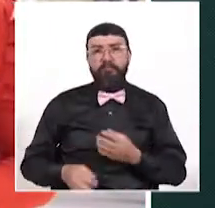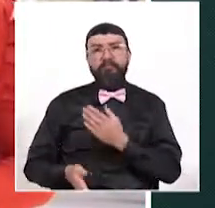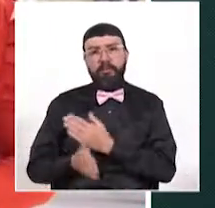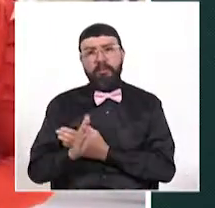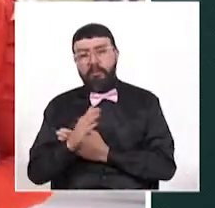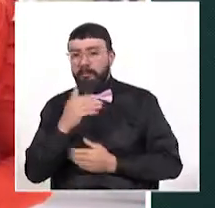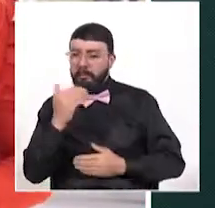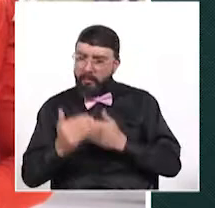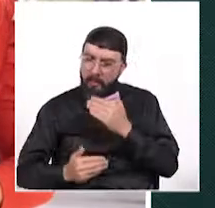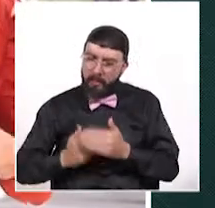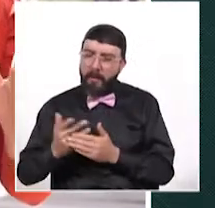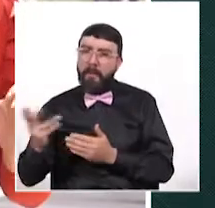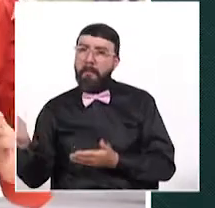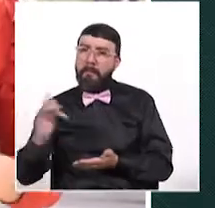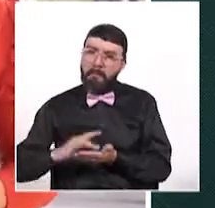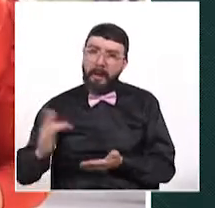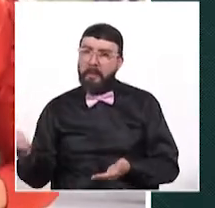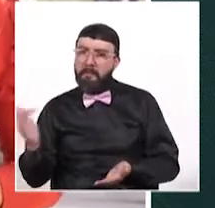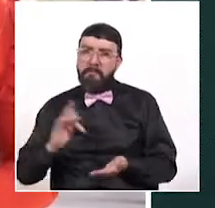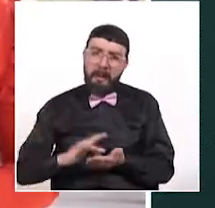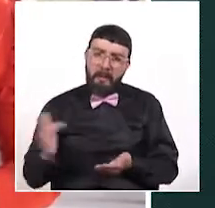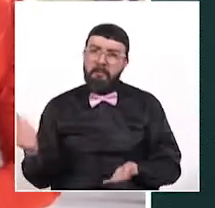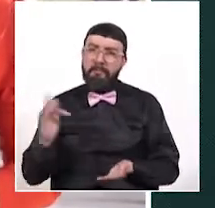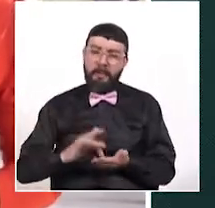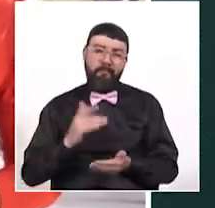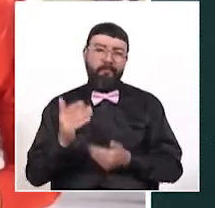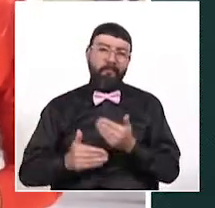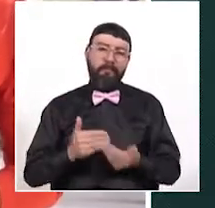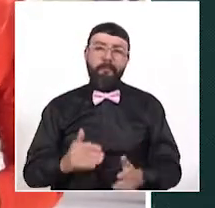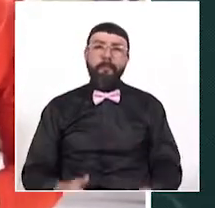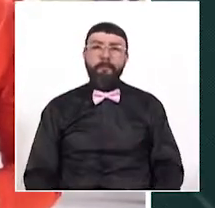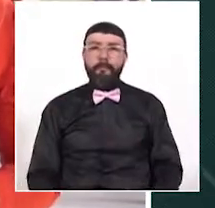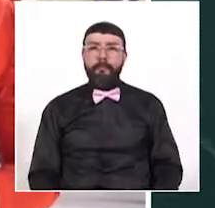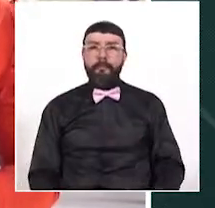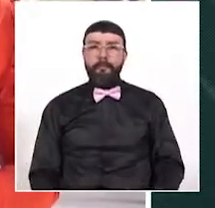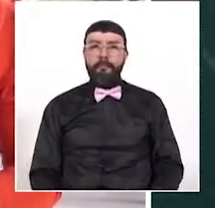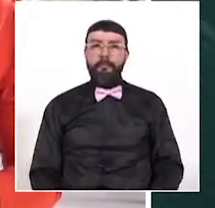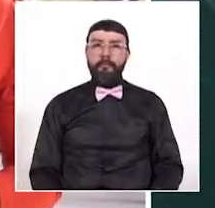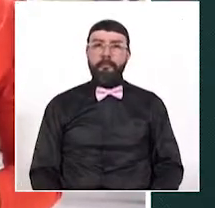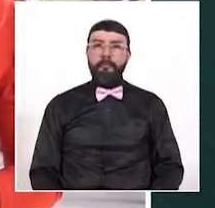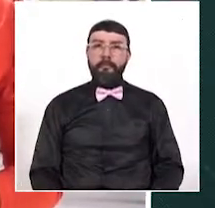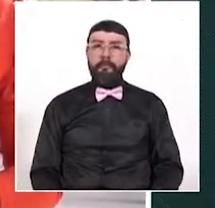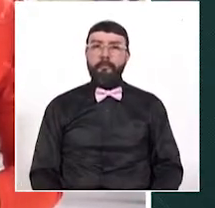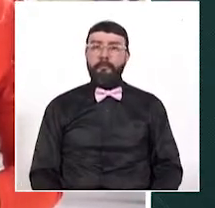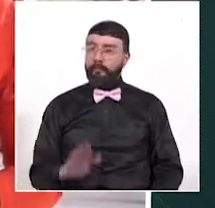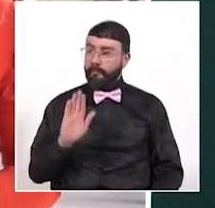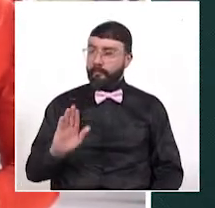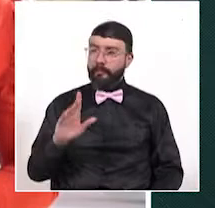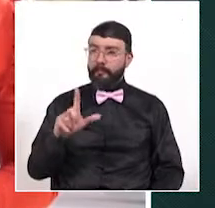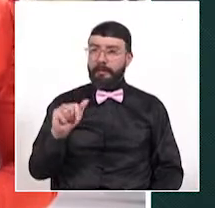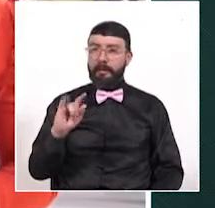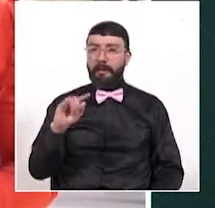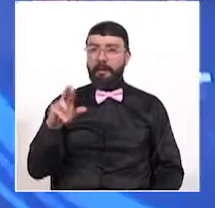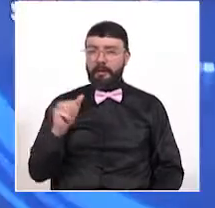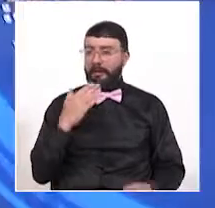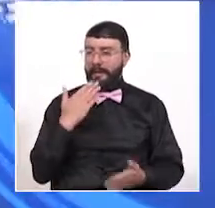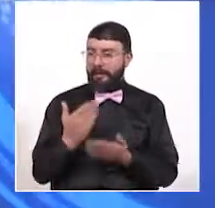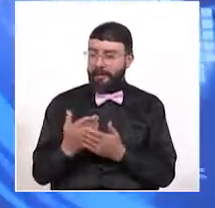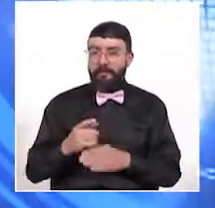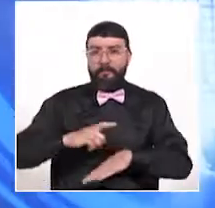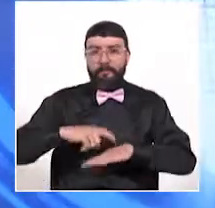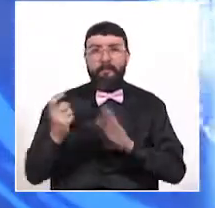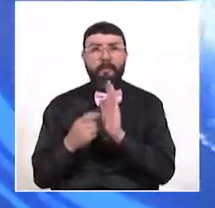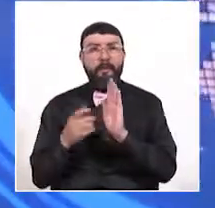presencialidad paulatinamente. Desde Pereira, Laura Ramírez, Telecafé Noticias. Laura, muchísimas gracias por toda la